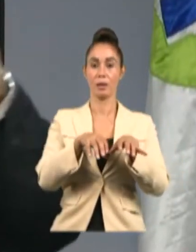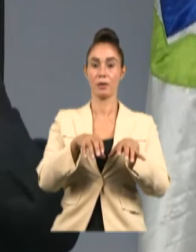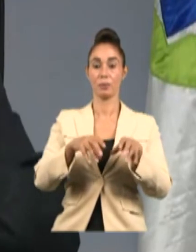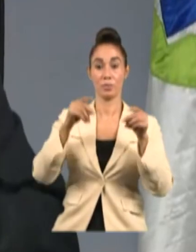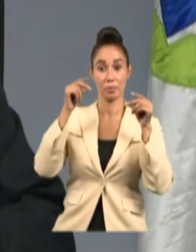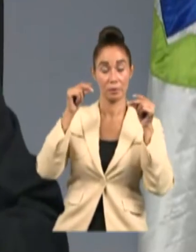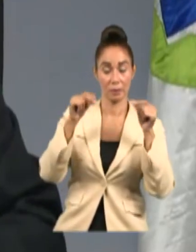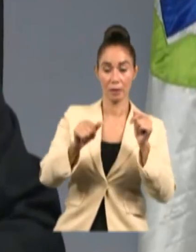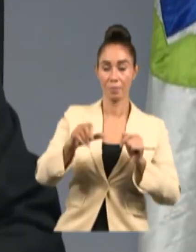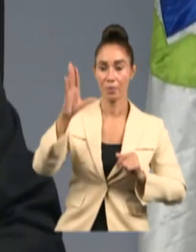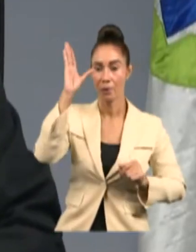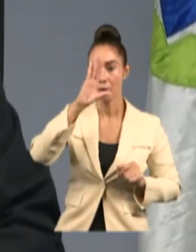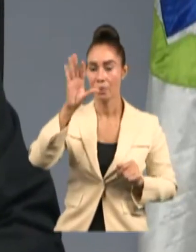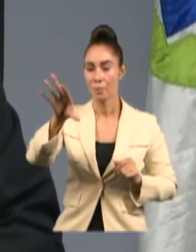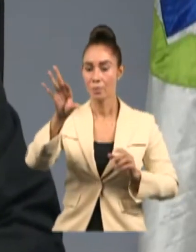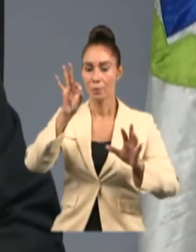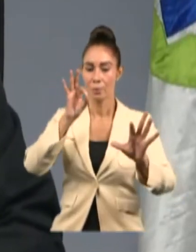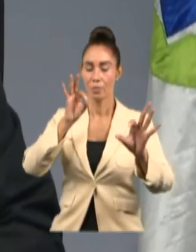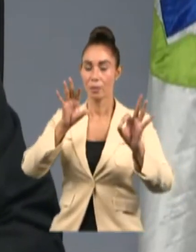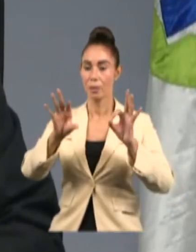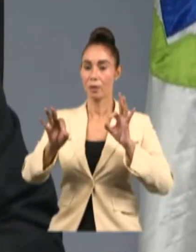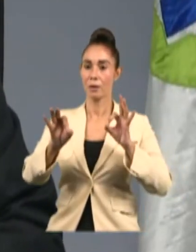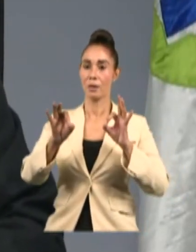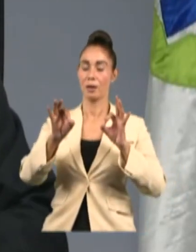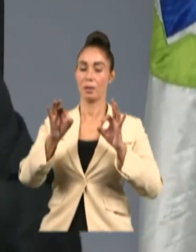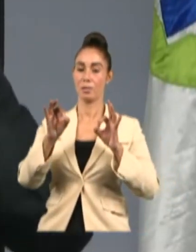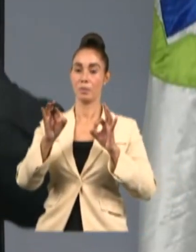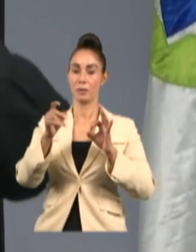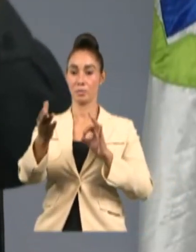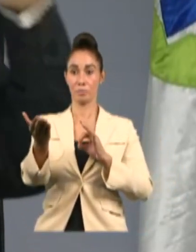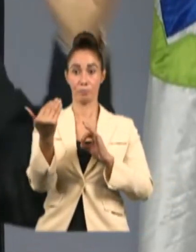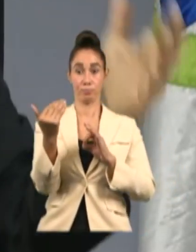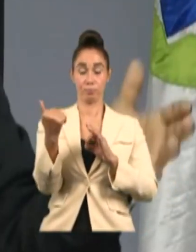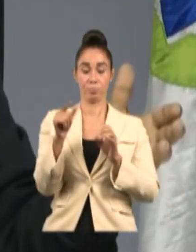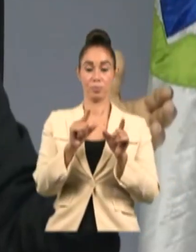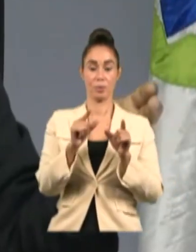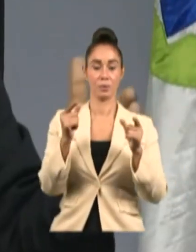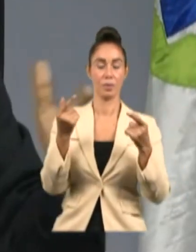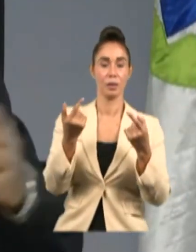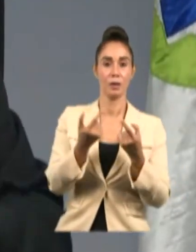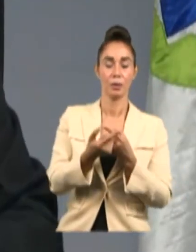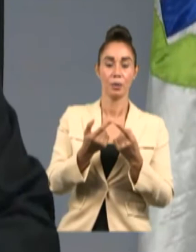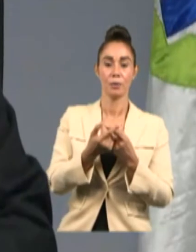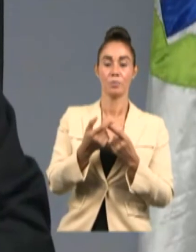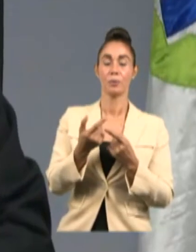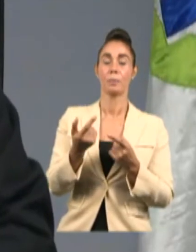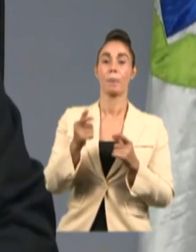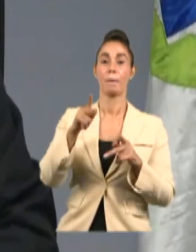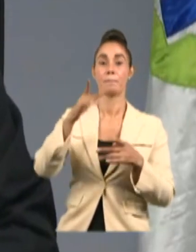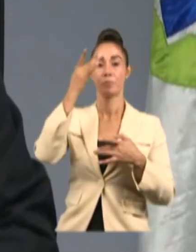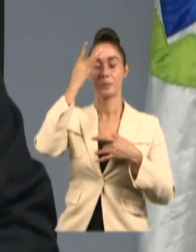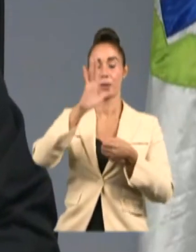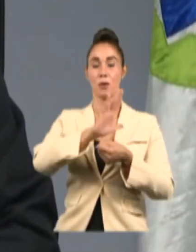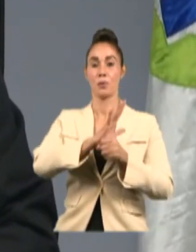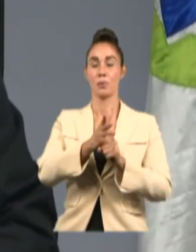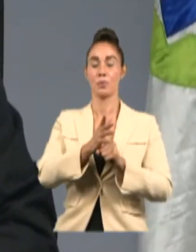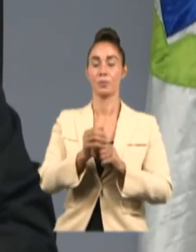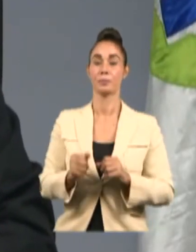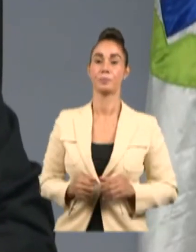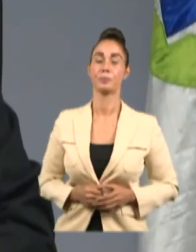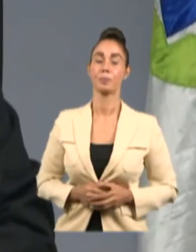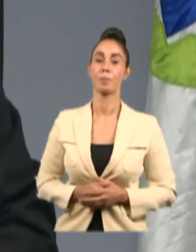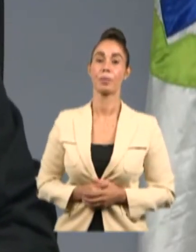inmediatamente dando seguimiento y ampliando el radio de cobertura y de control que teníamos